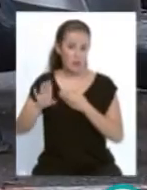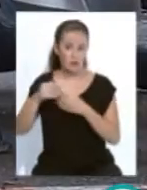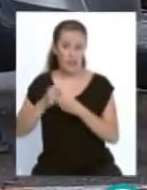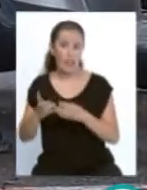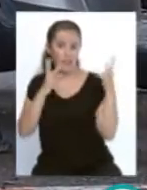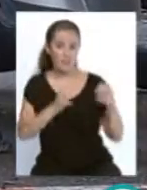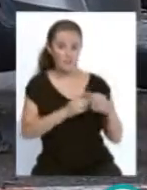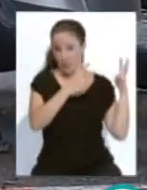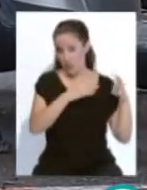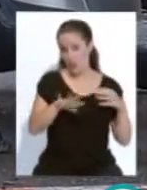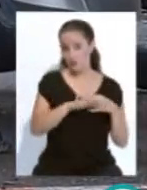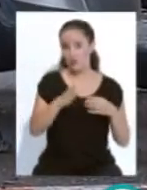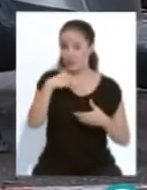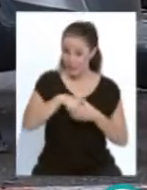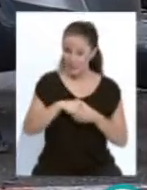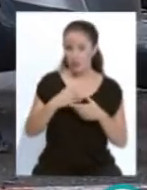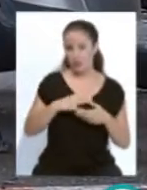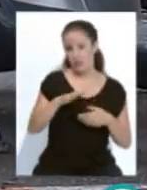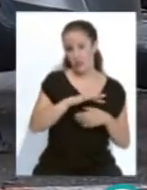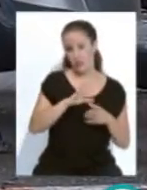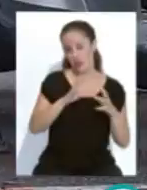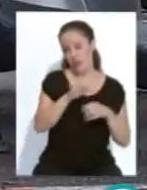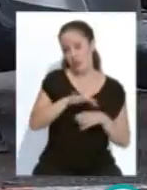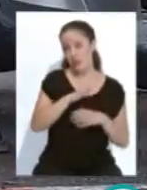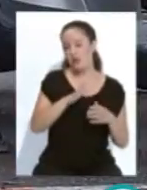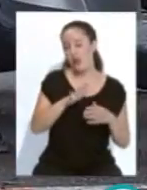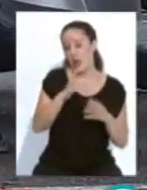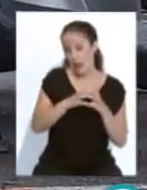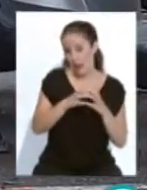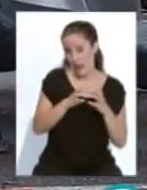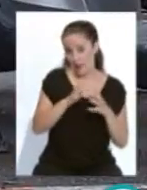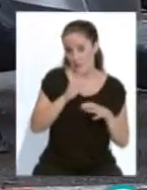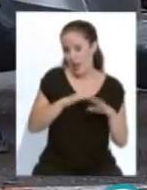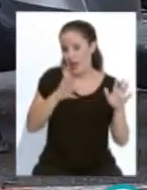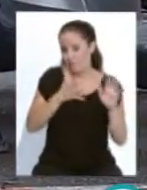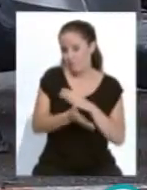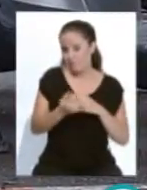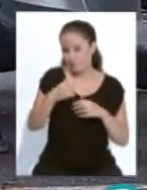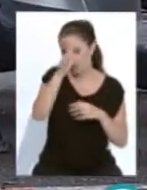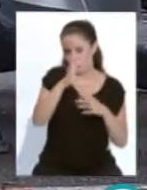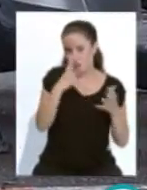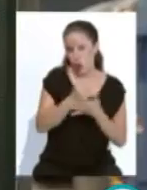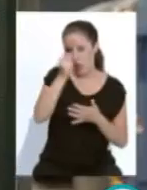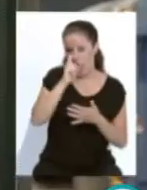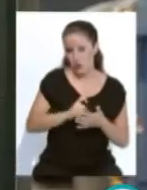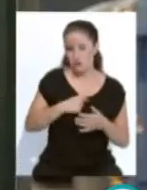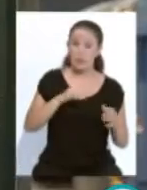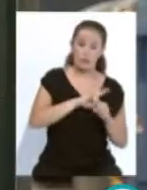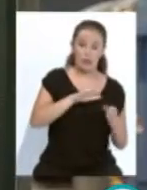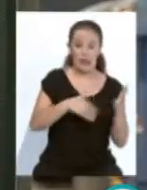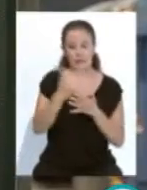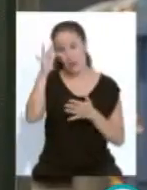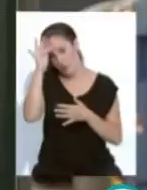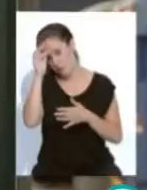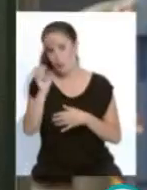edificios se encuentran ubicados dentro del ámbito de la zona naranja con carácter permanente durante todo el año, de lunes a domingo, las 24 horas